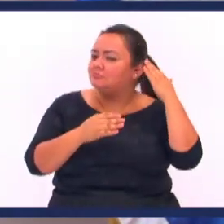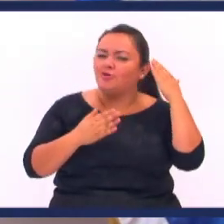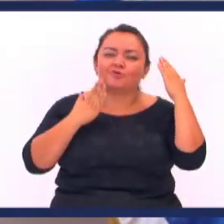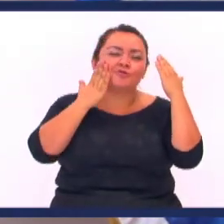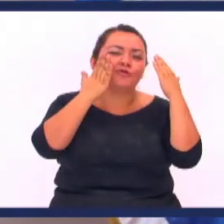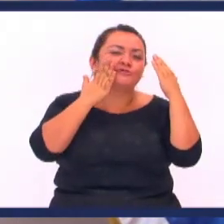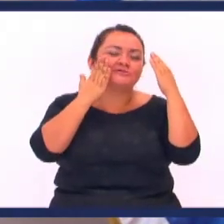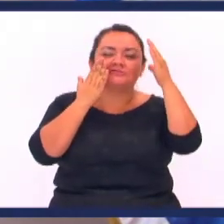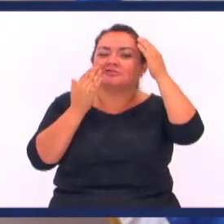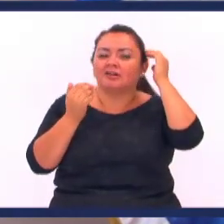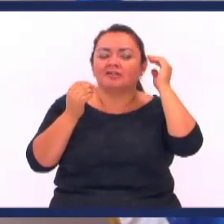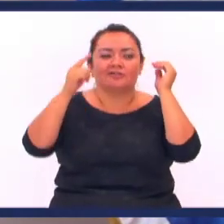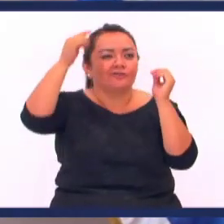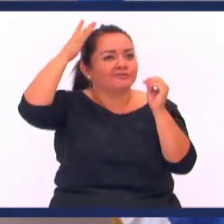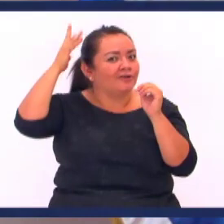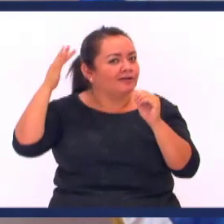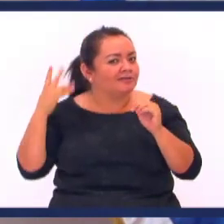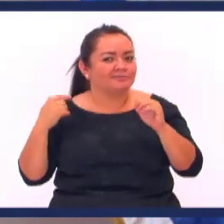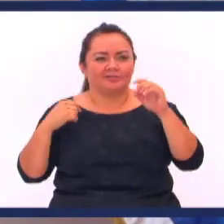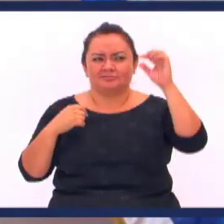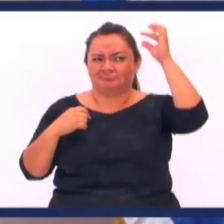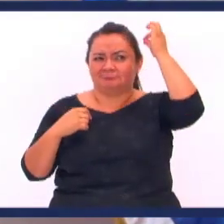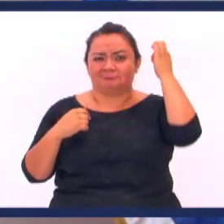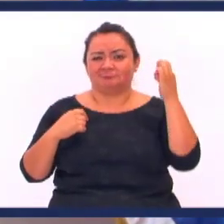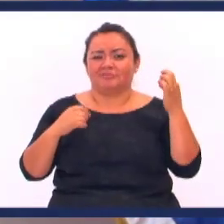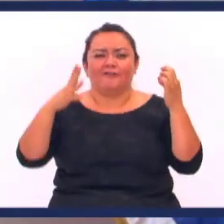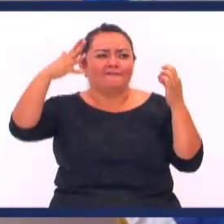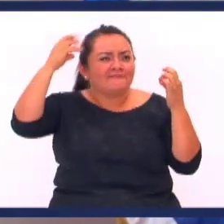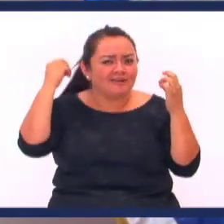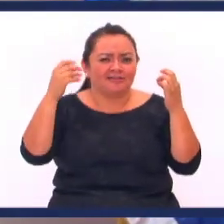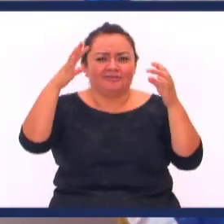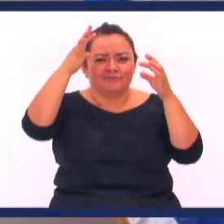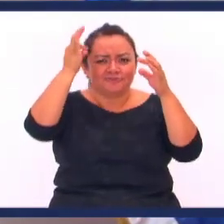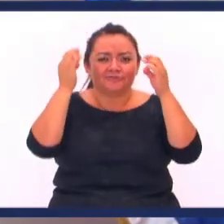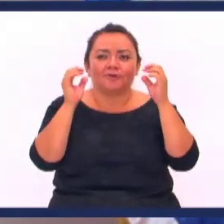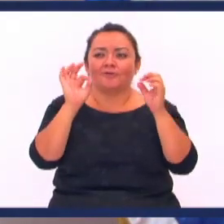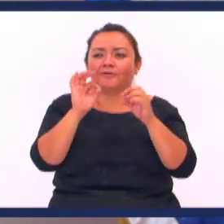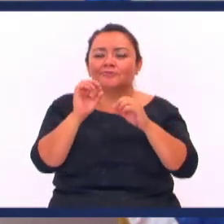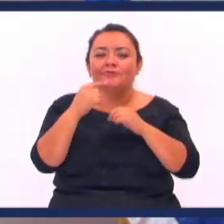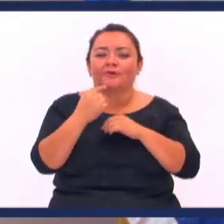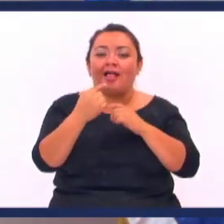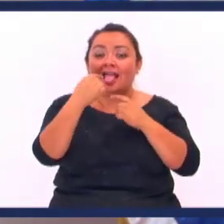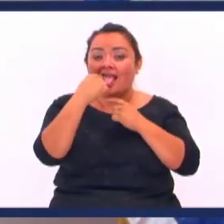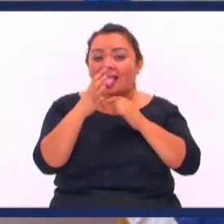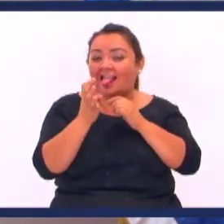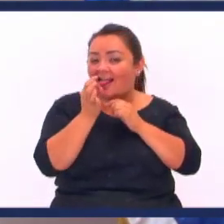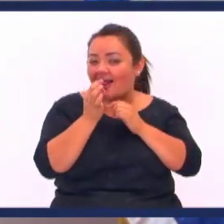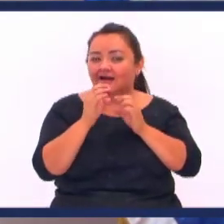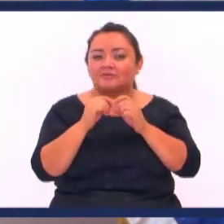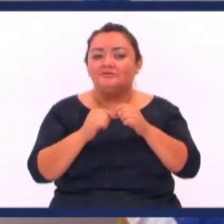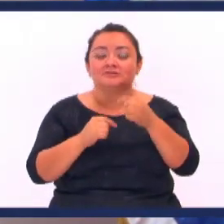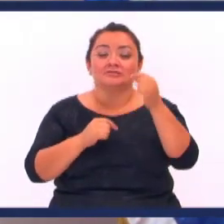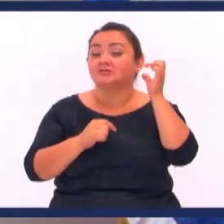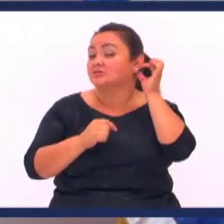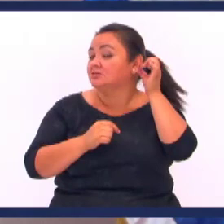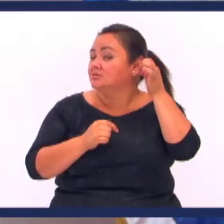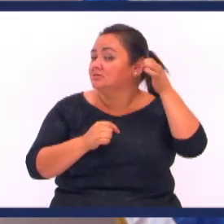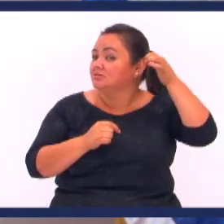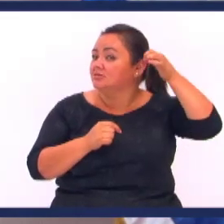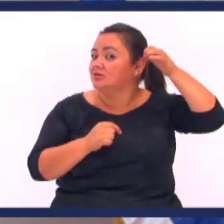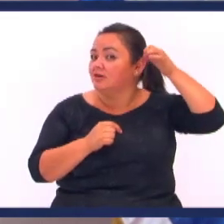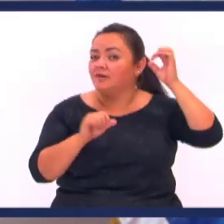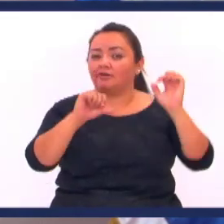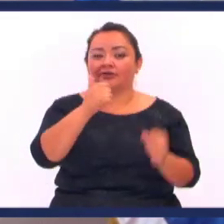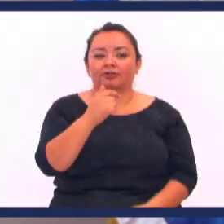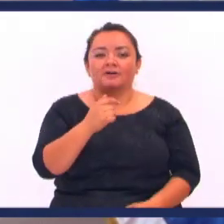de rosado Otros se lo pintan de amarillo Otros se lo pintan de blanco Uno se abre un hoyo en la lengua Otros se lo ponen en el arete Por acá